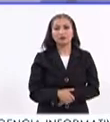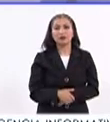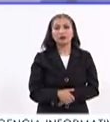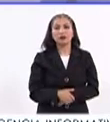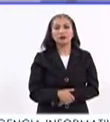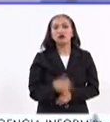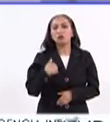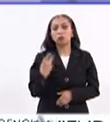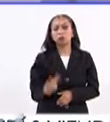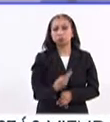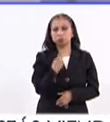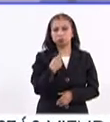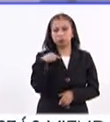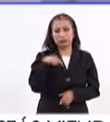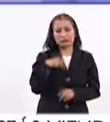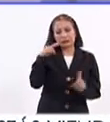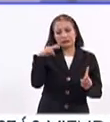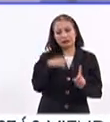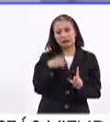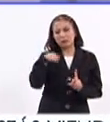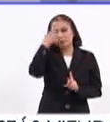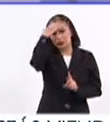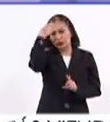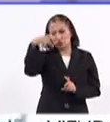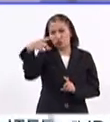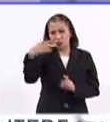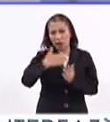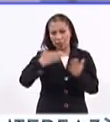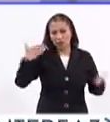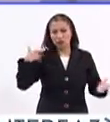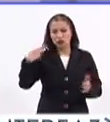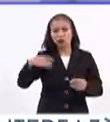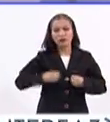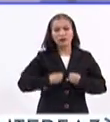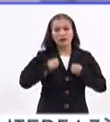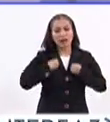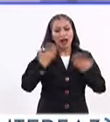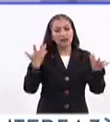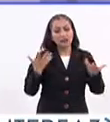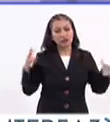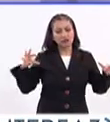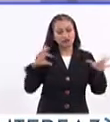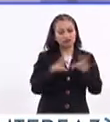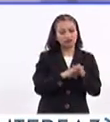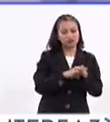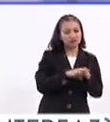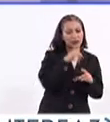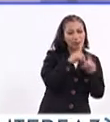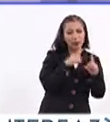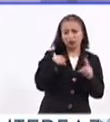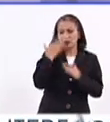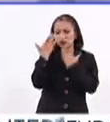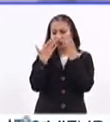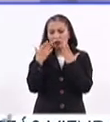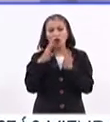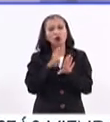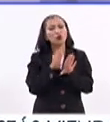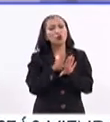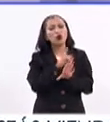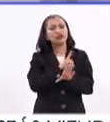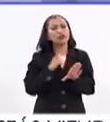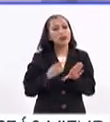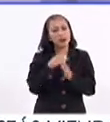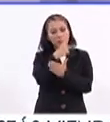Yo quisiera preguntarte desde esta perspectiva y esta experiencia que tú tuviste a lo largo de tu vida de hacer esta combinación, ¿cómo deberían de ser